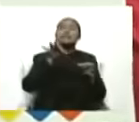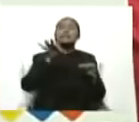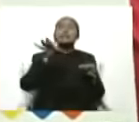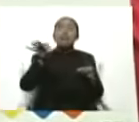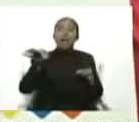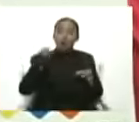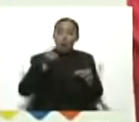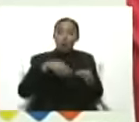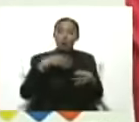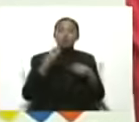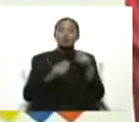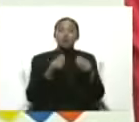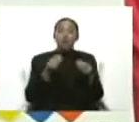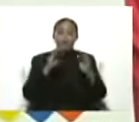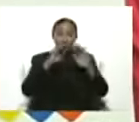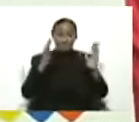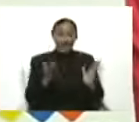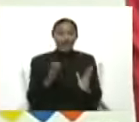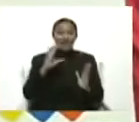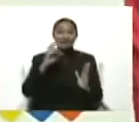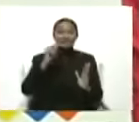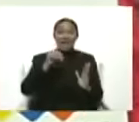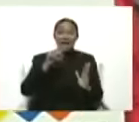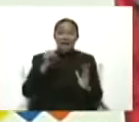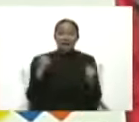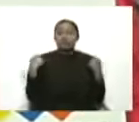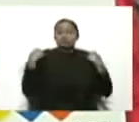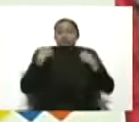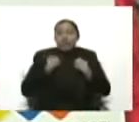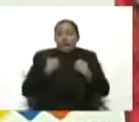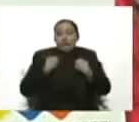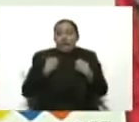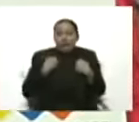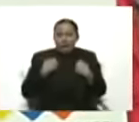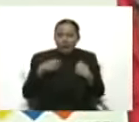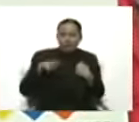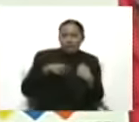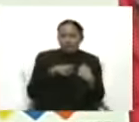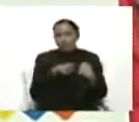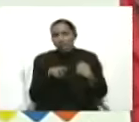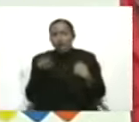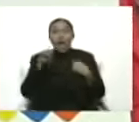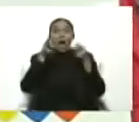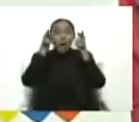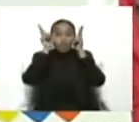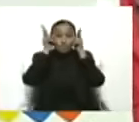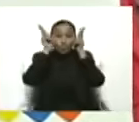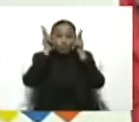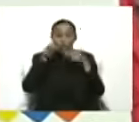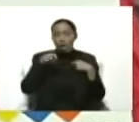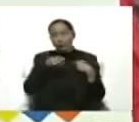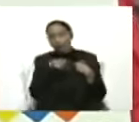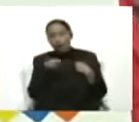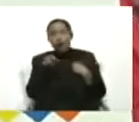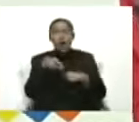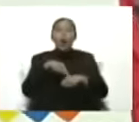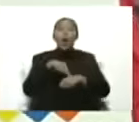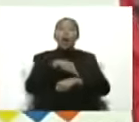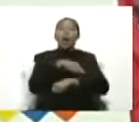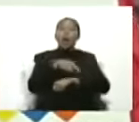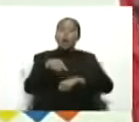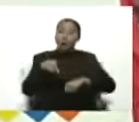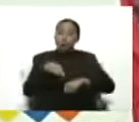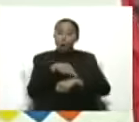hay que subirla en burrito, en bestia, en mula, horas, para allá, darle